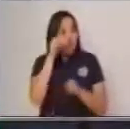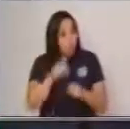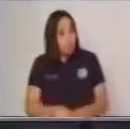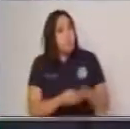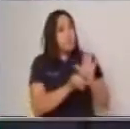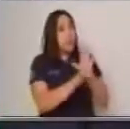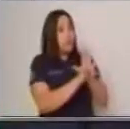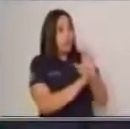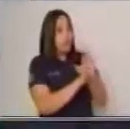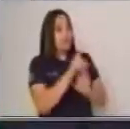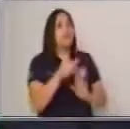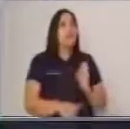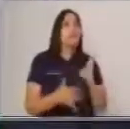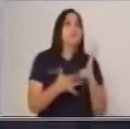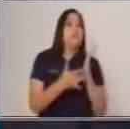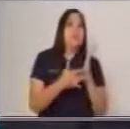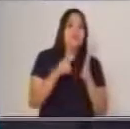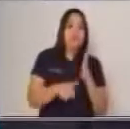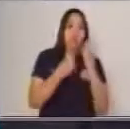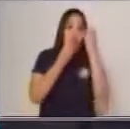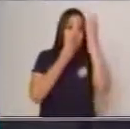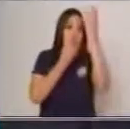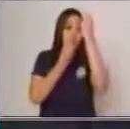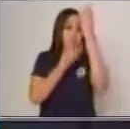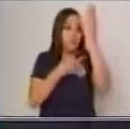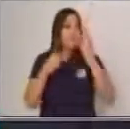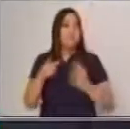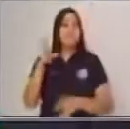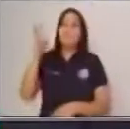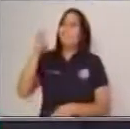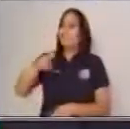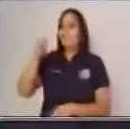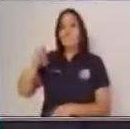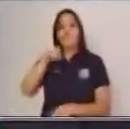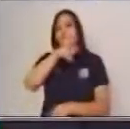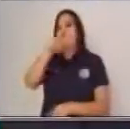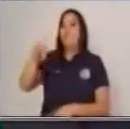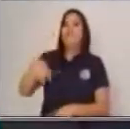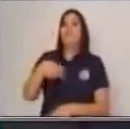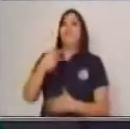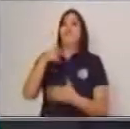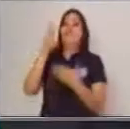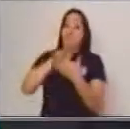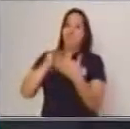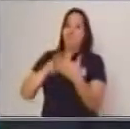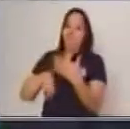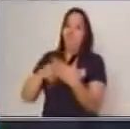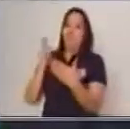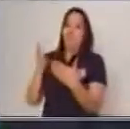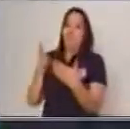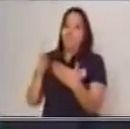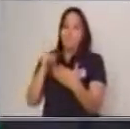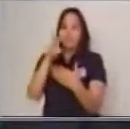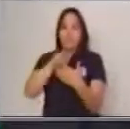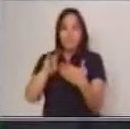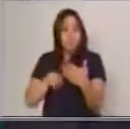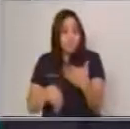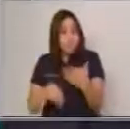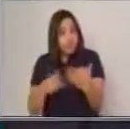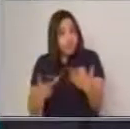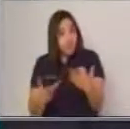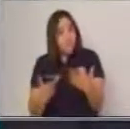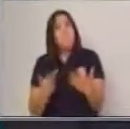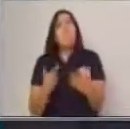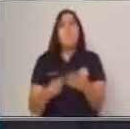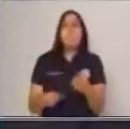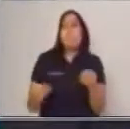técnicas que el día de hoy les voy a brindar, es necesario que ustedes empleen una lectura de una